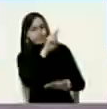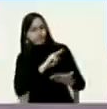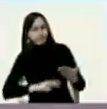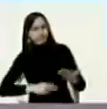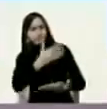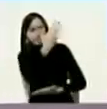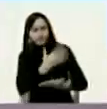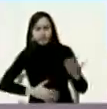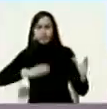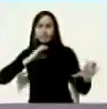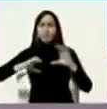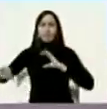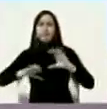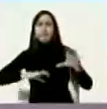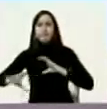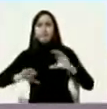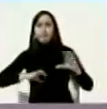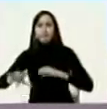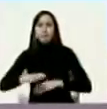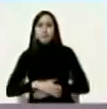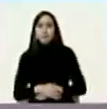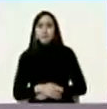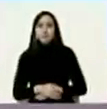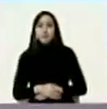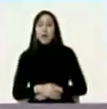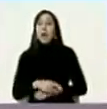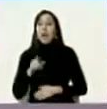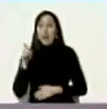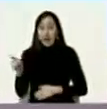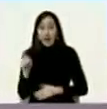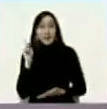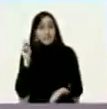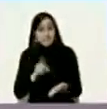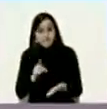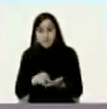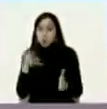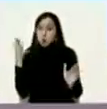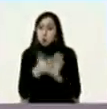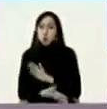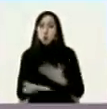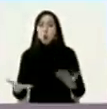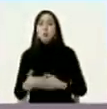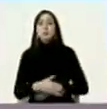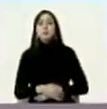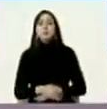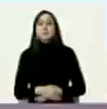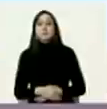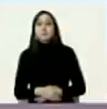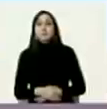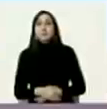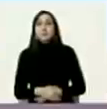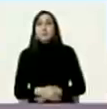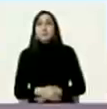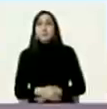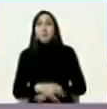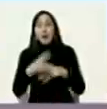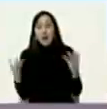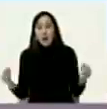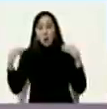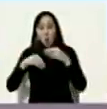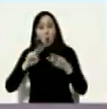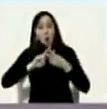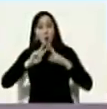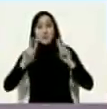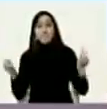fue partícipe de las negociaciones de paz